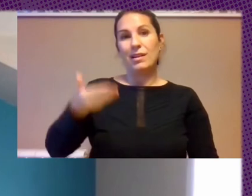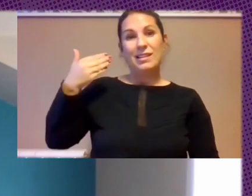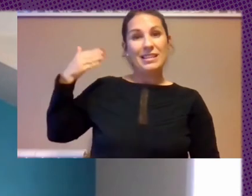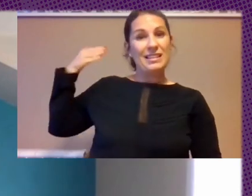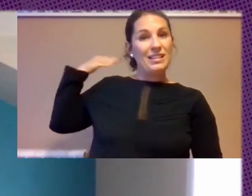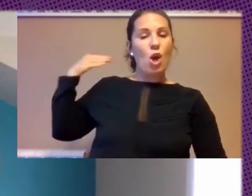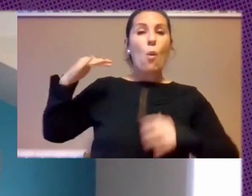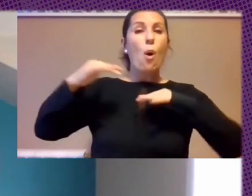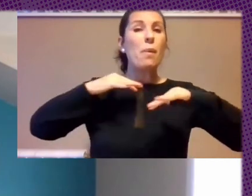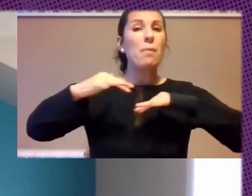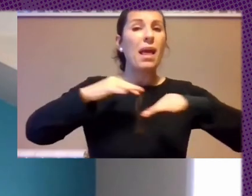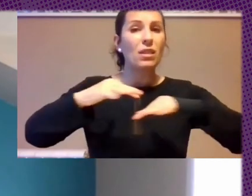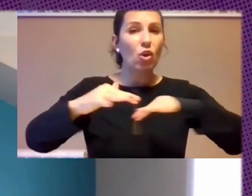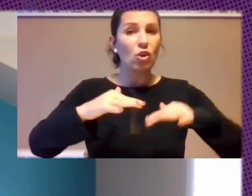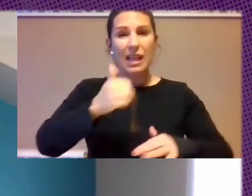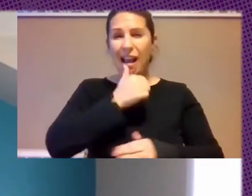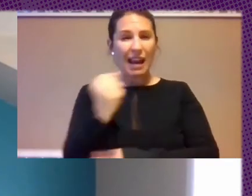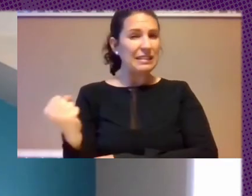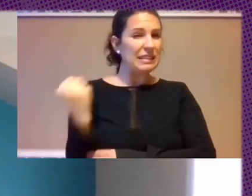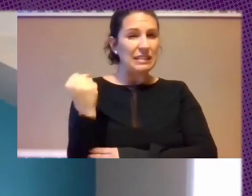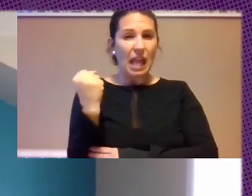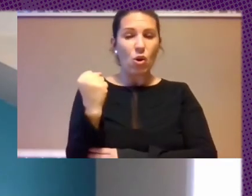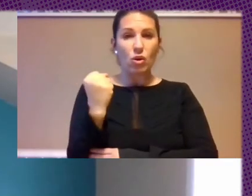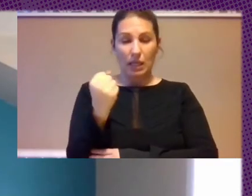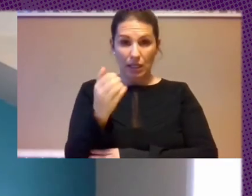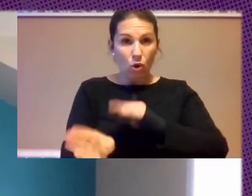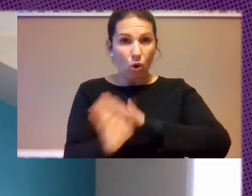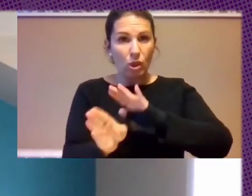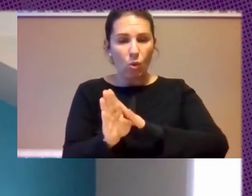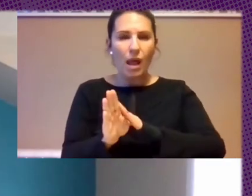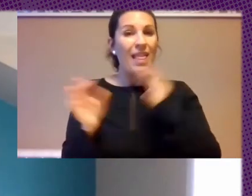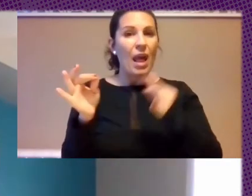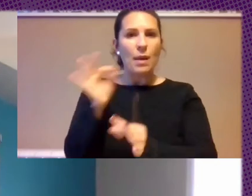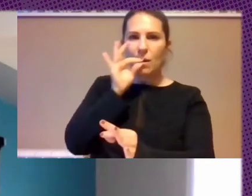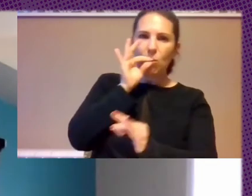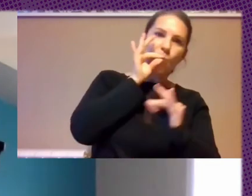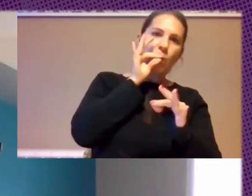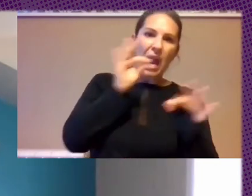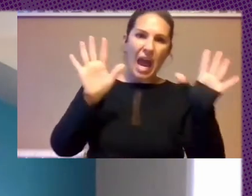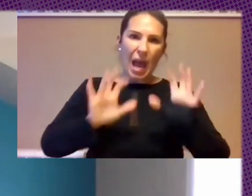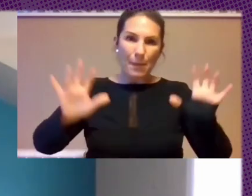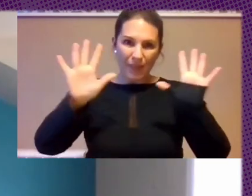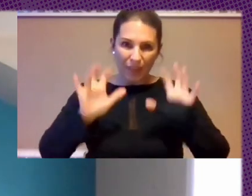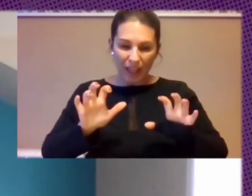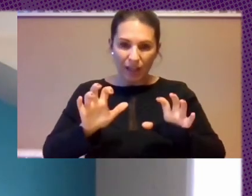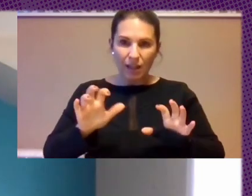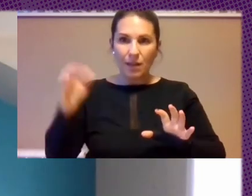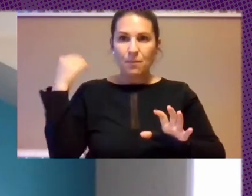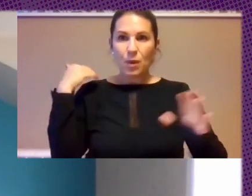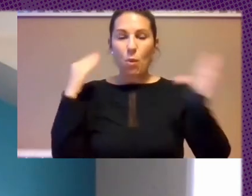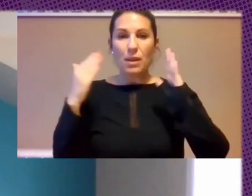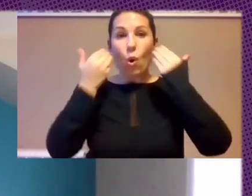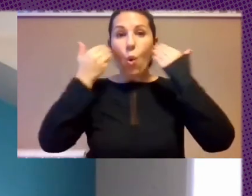Movimientos Que Resistieron Y Que Resisten Y Que Resisten A veces Cuando no Se Pudo Resistir Con El